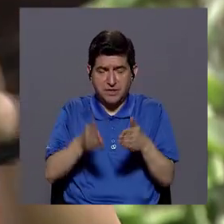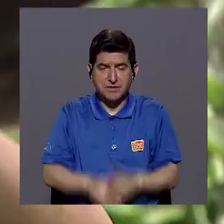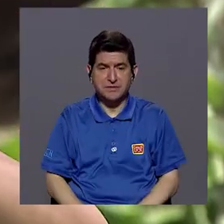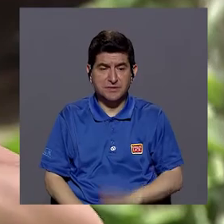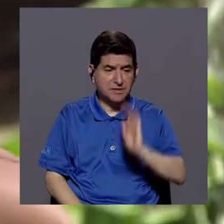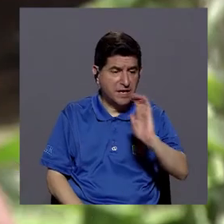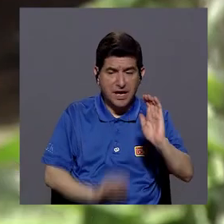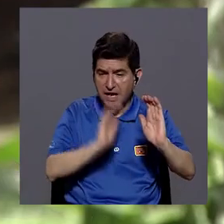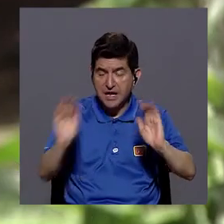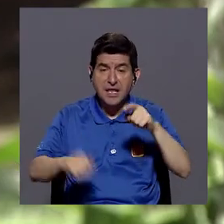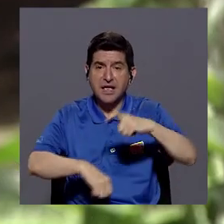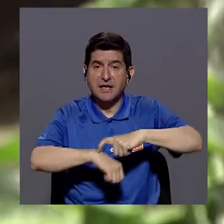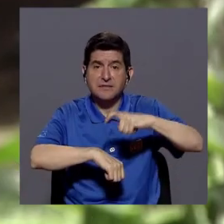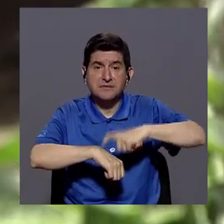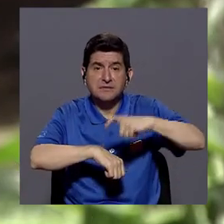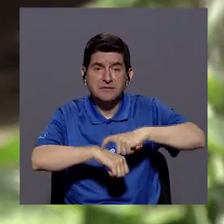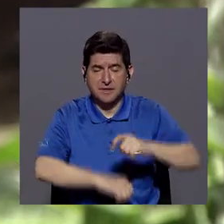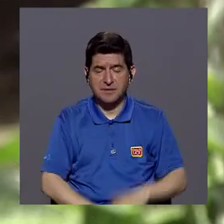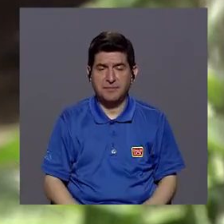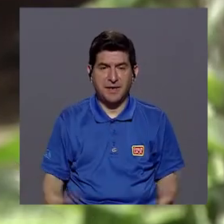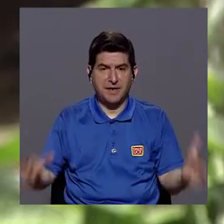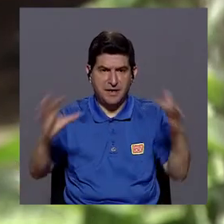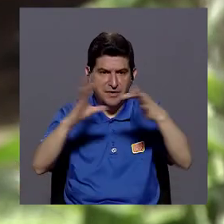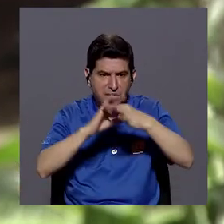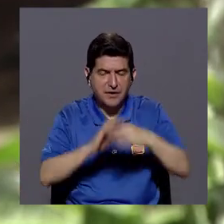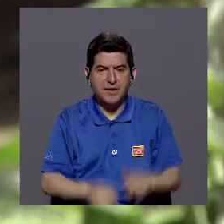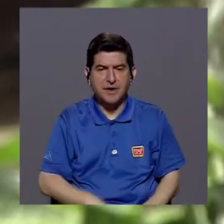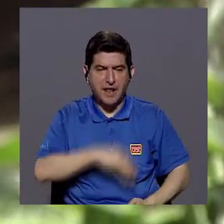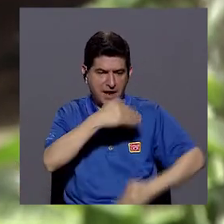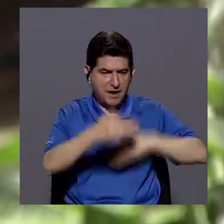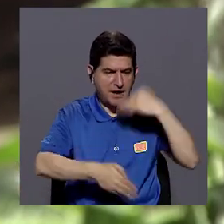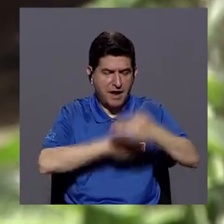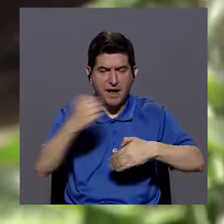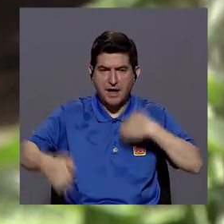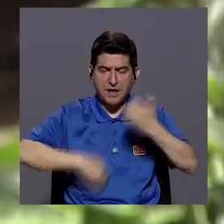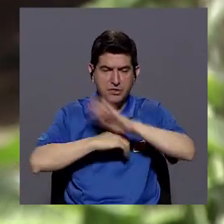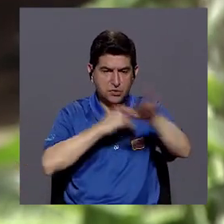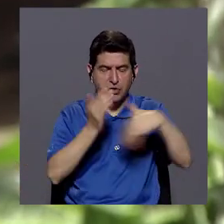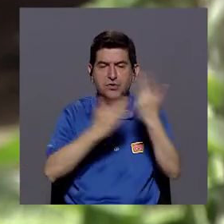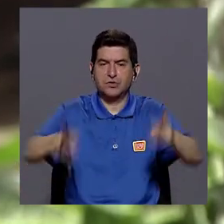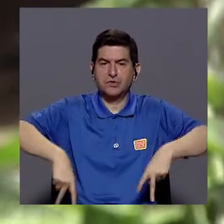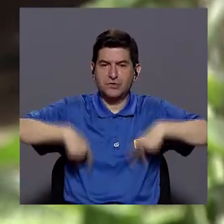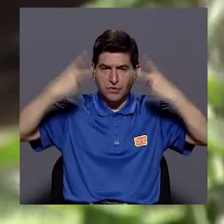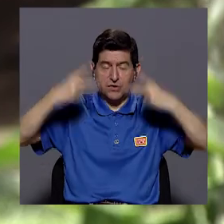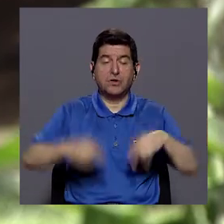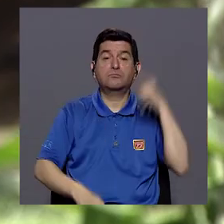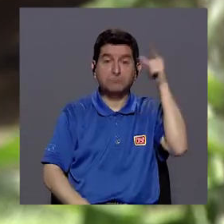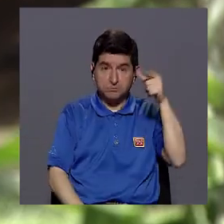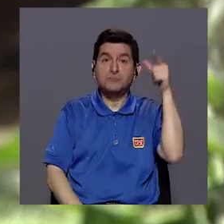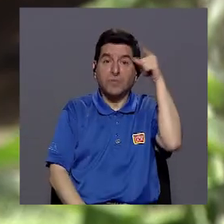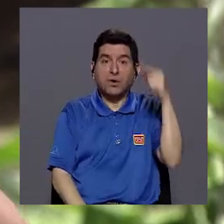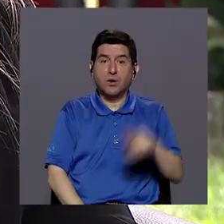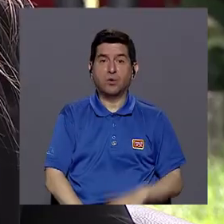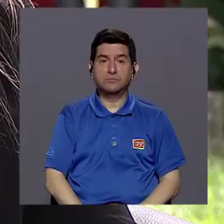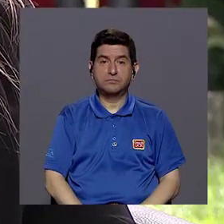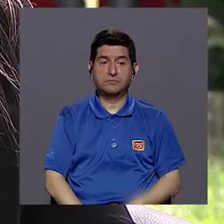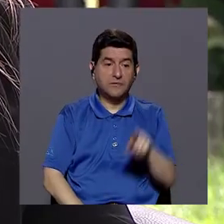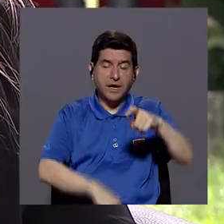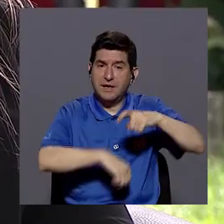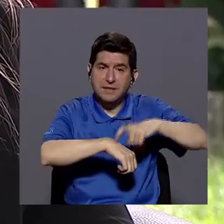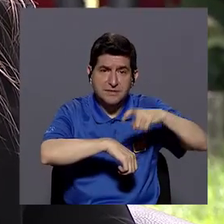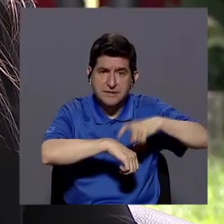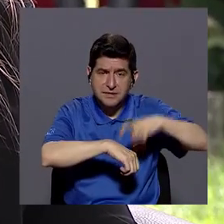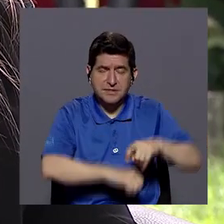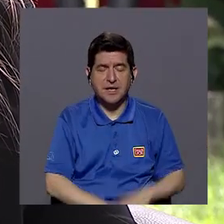en el niño en esta etapa en relación a la gestión de sus emociones durante toda la vida. Por supuesto, y es que en esta